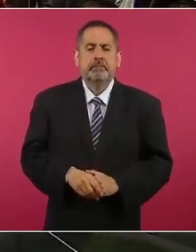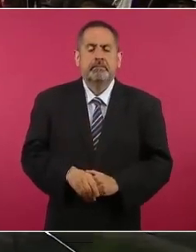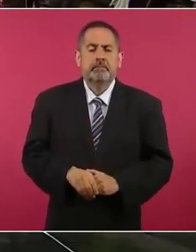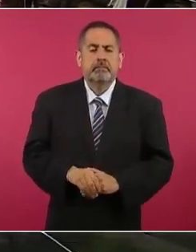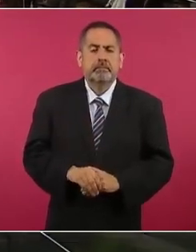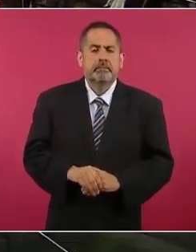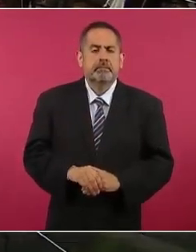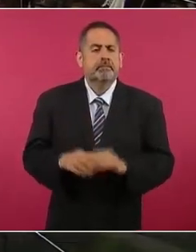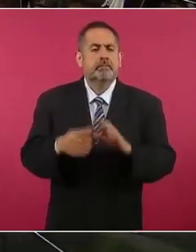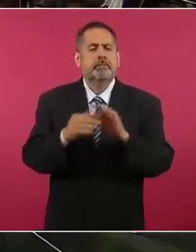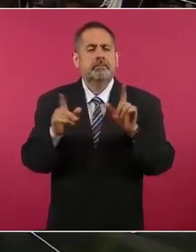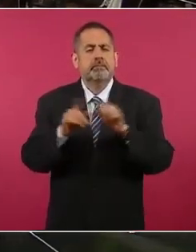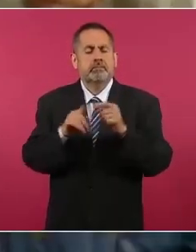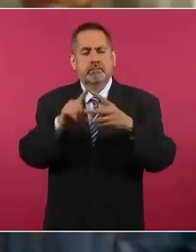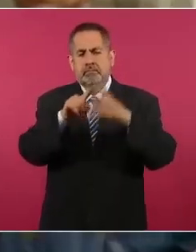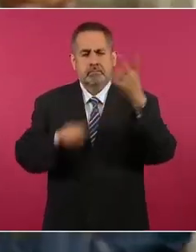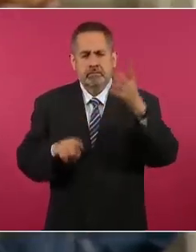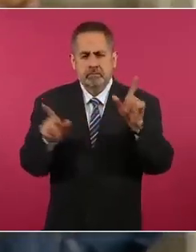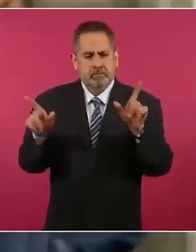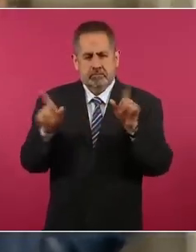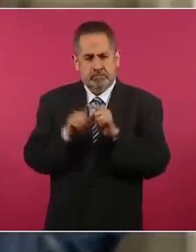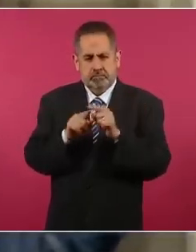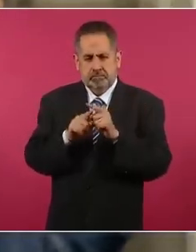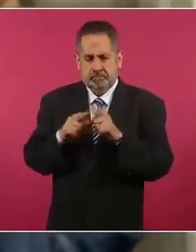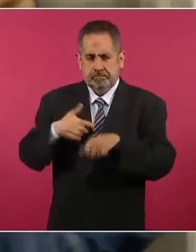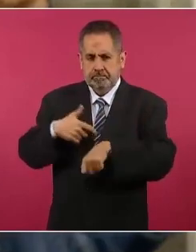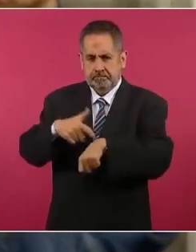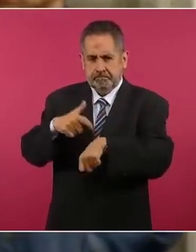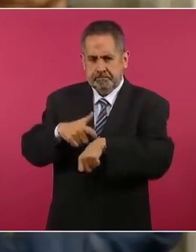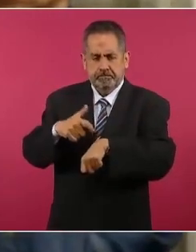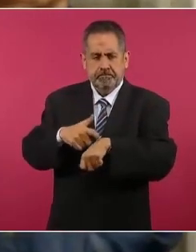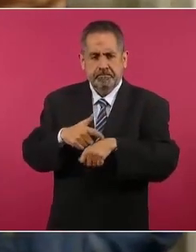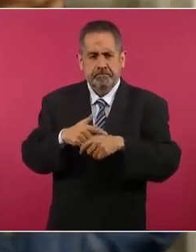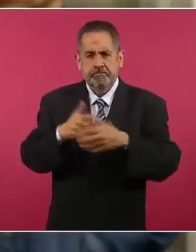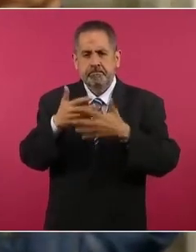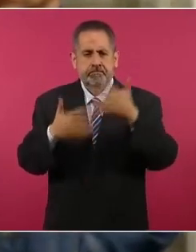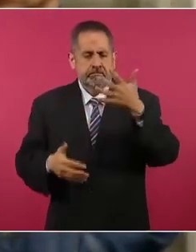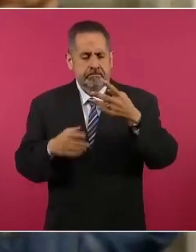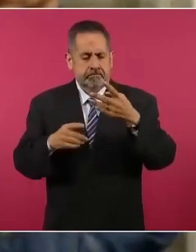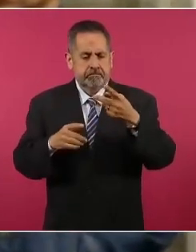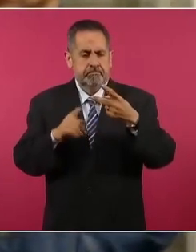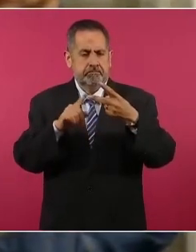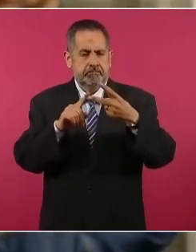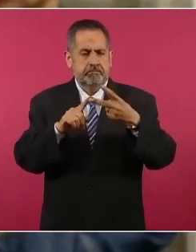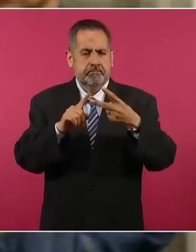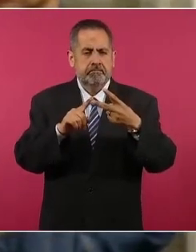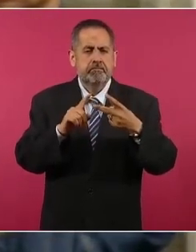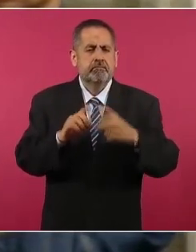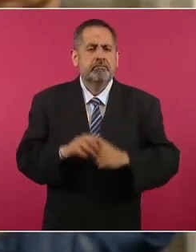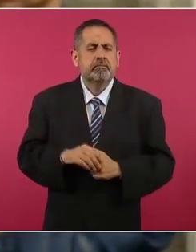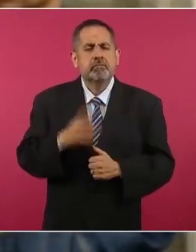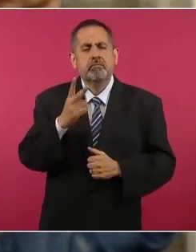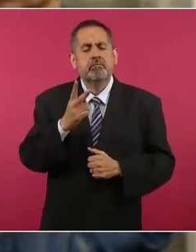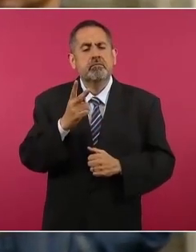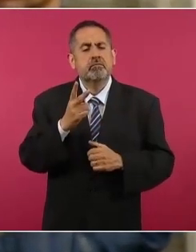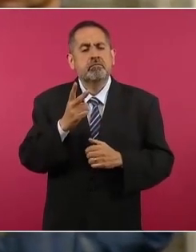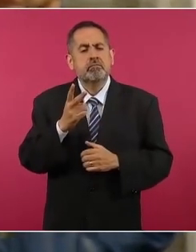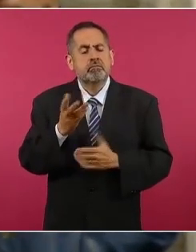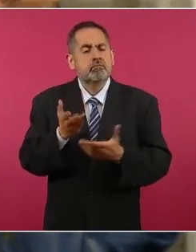Rapidísimo, presidente. Tengo varios temas, pero ya no los voy a hacer porque no le quiero quitar el tiempo, pero nada más voy a hacer dos